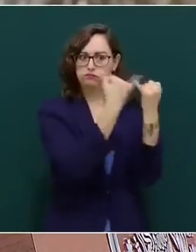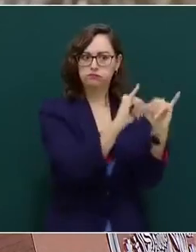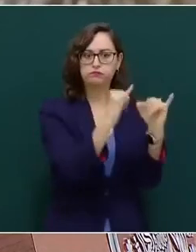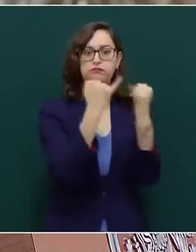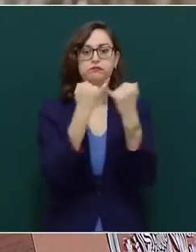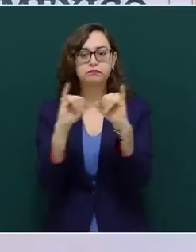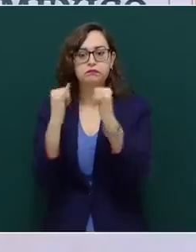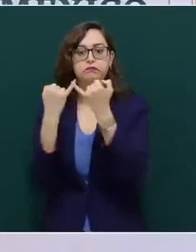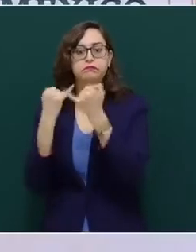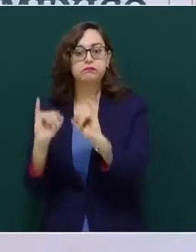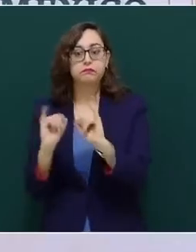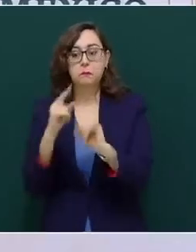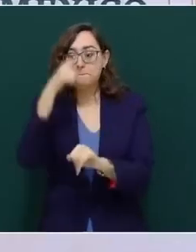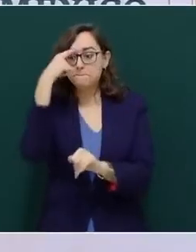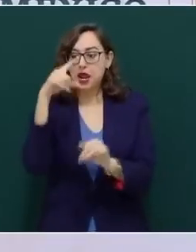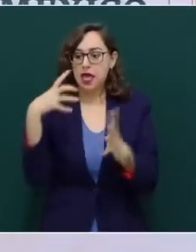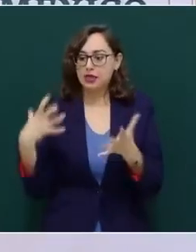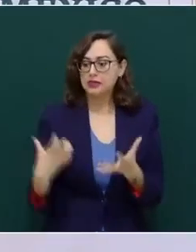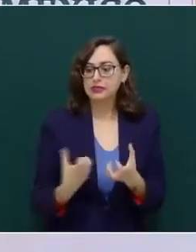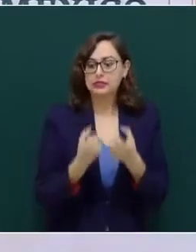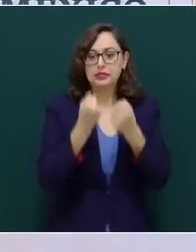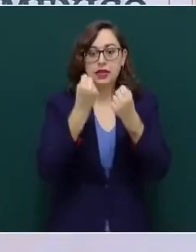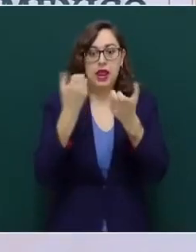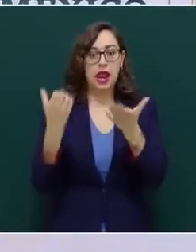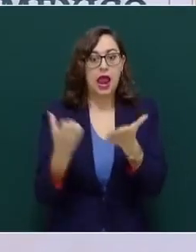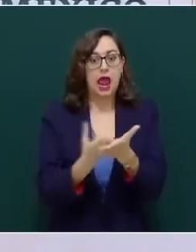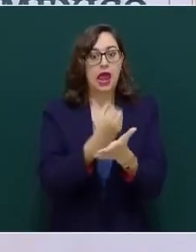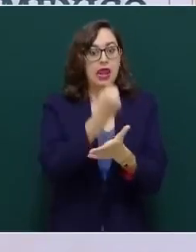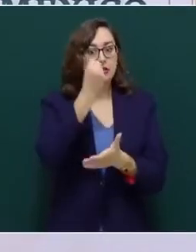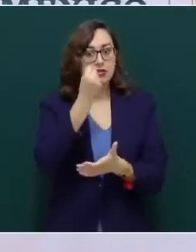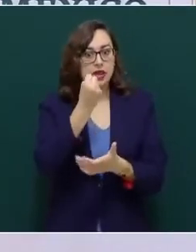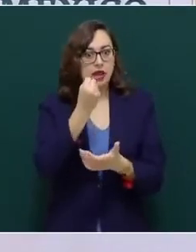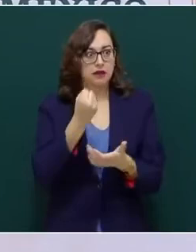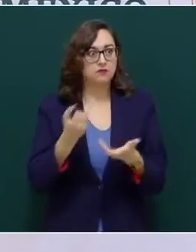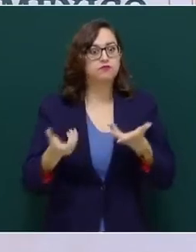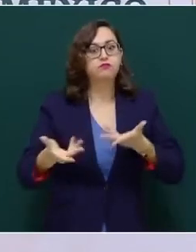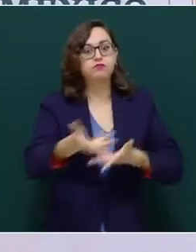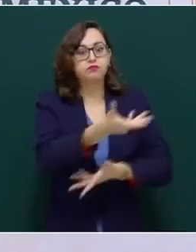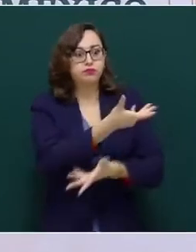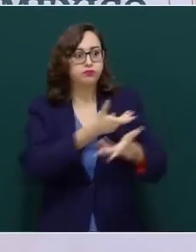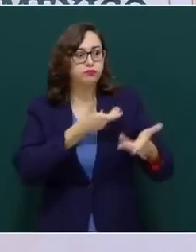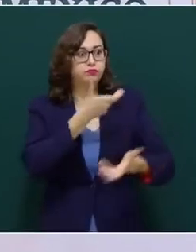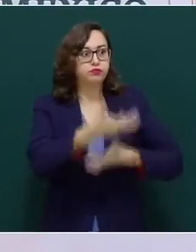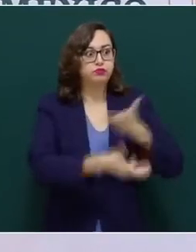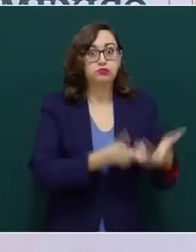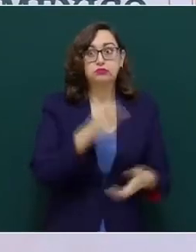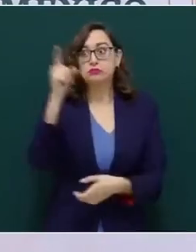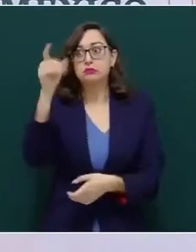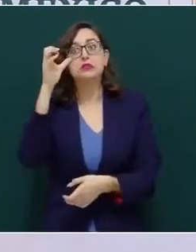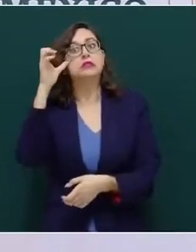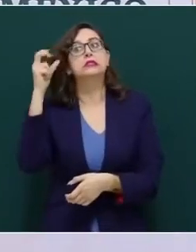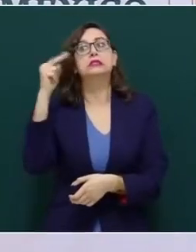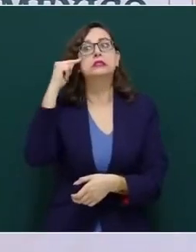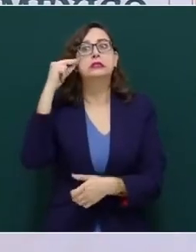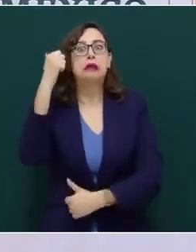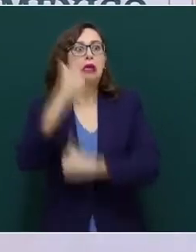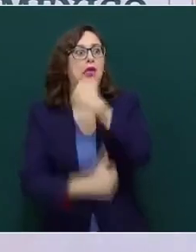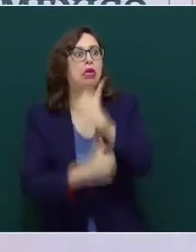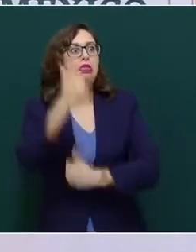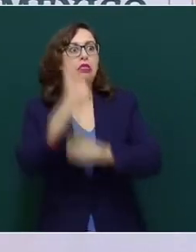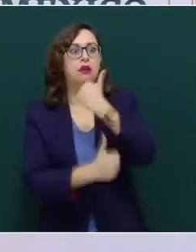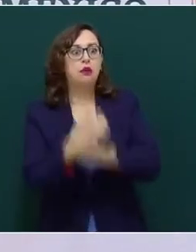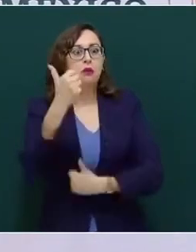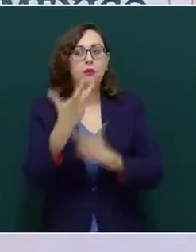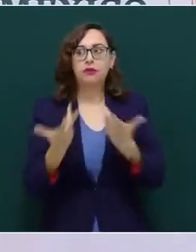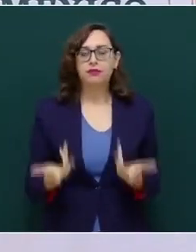de recuperar lo perdido con respecto a la producción y el comercio con China, que seguirnos debilitando